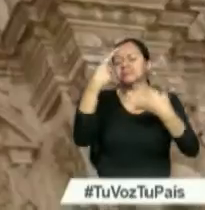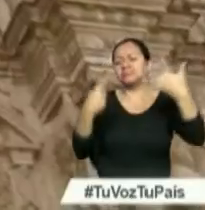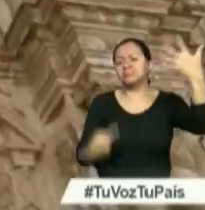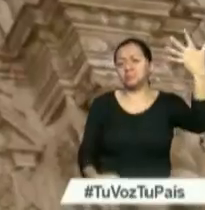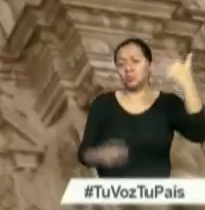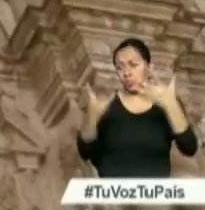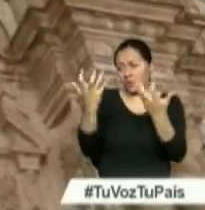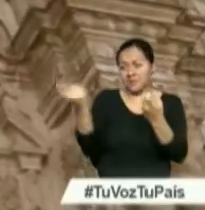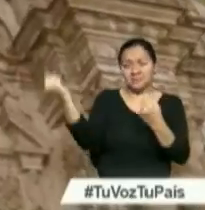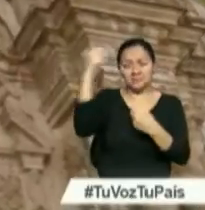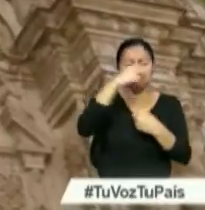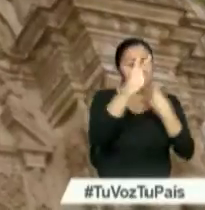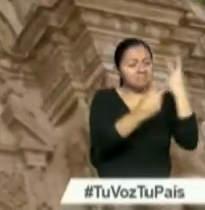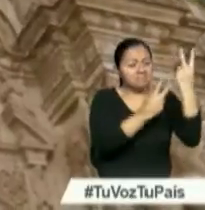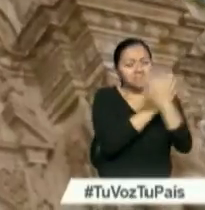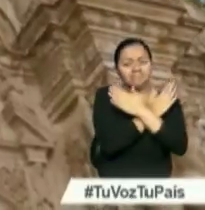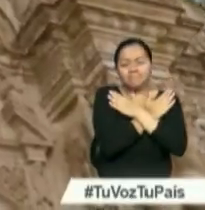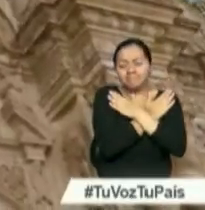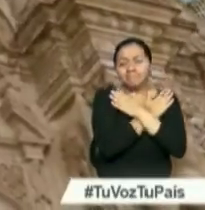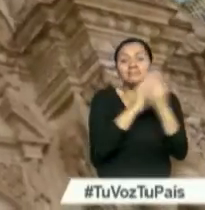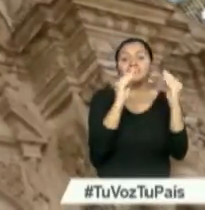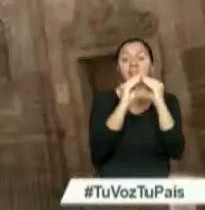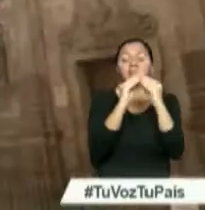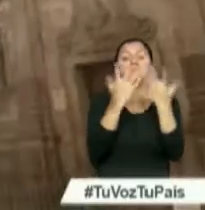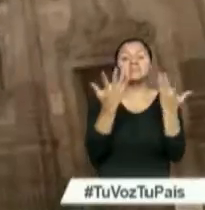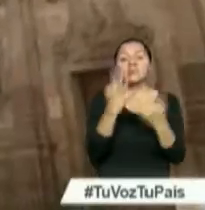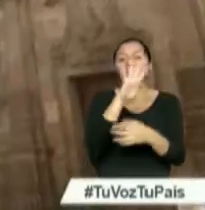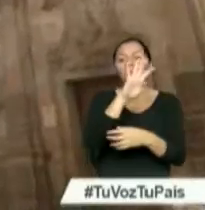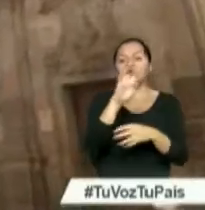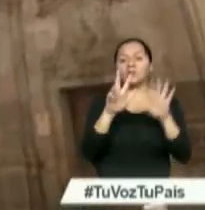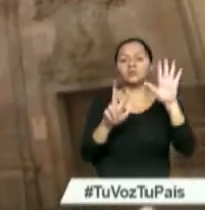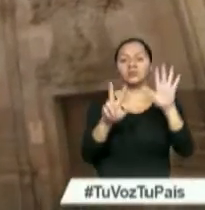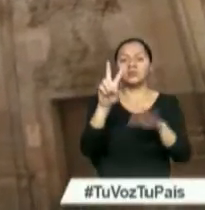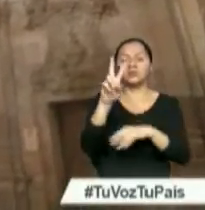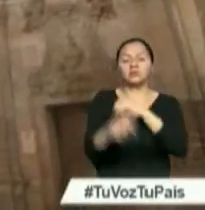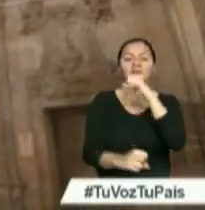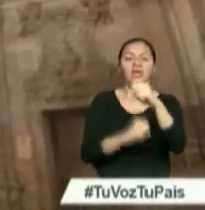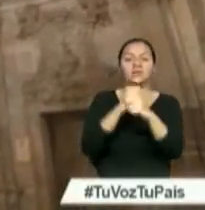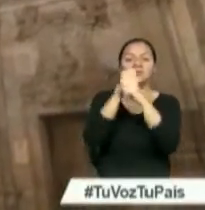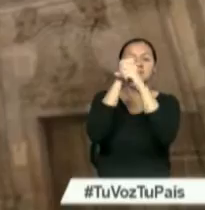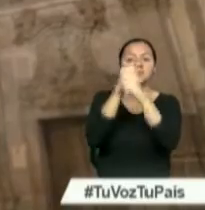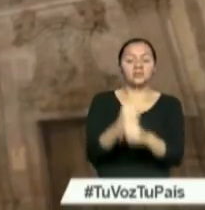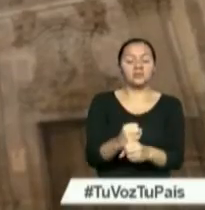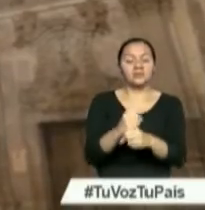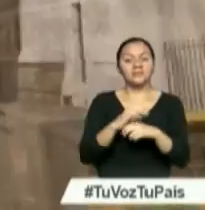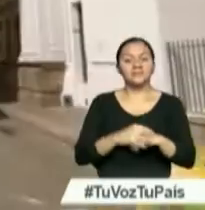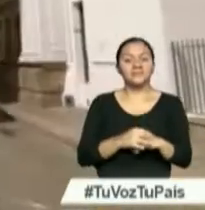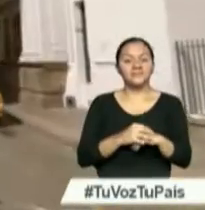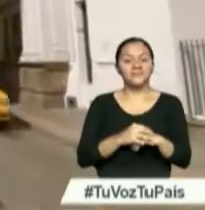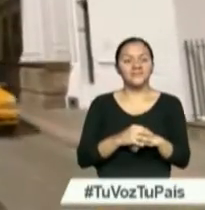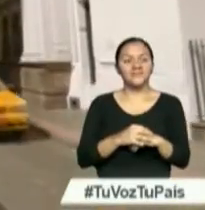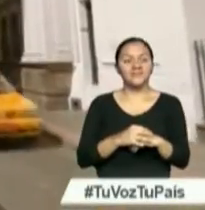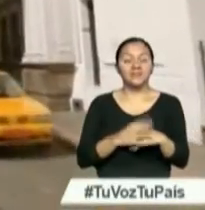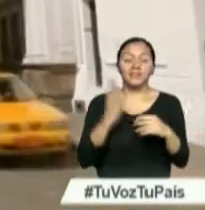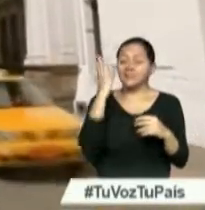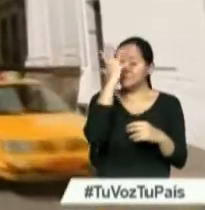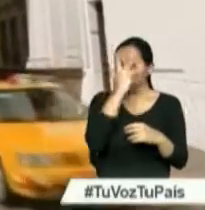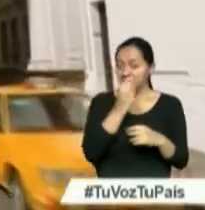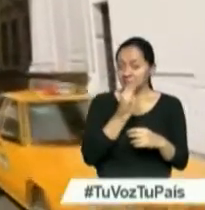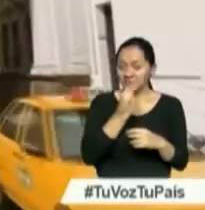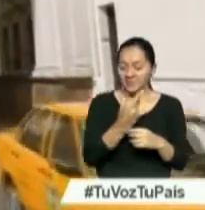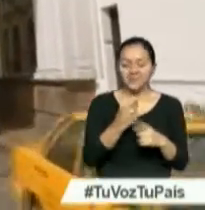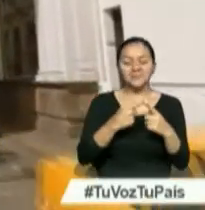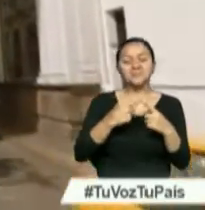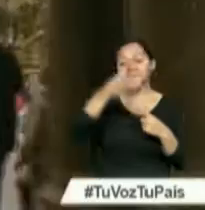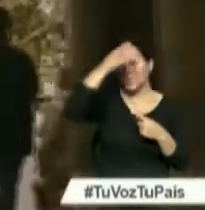conocerla y quererla, a propósito de los 482 años de fundación. Su belleza, su